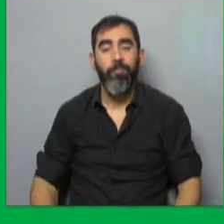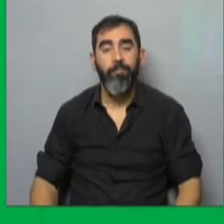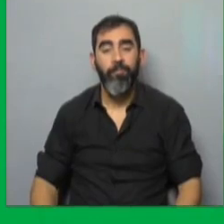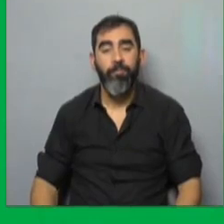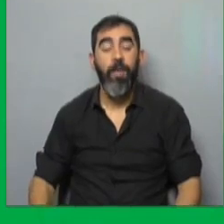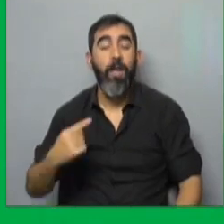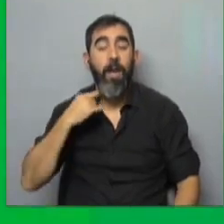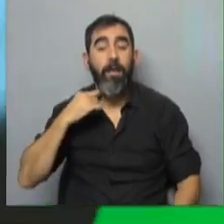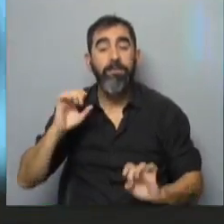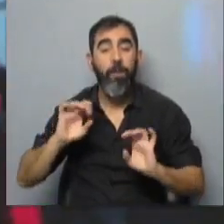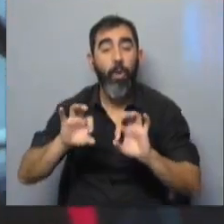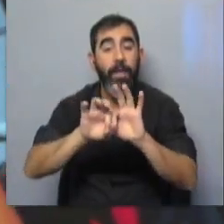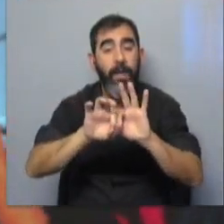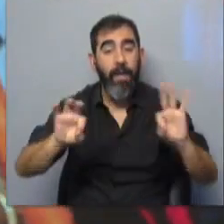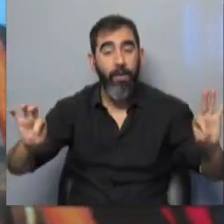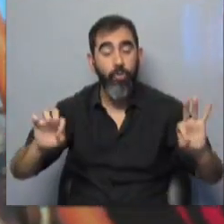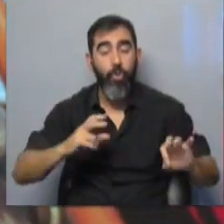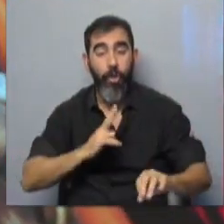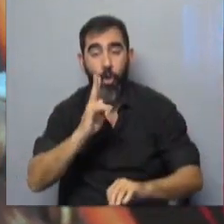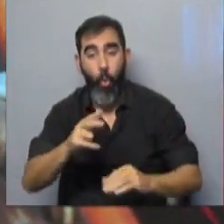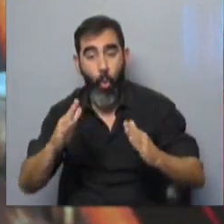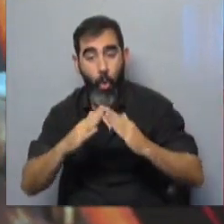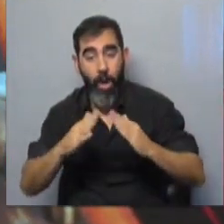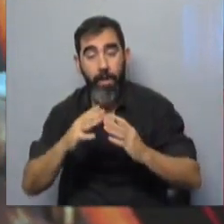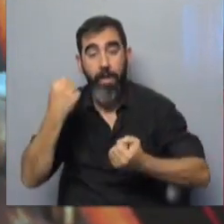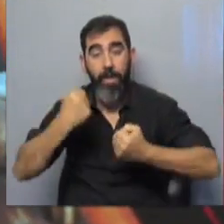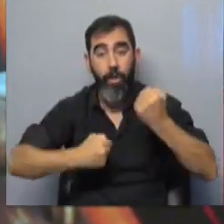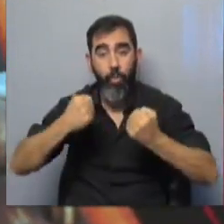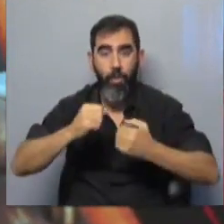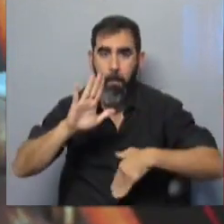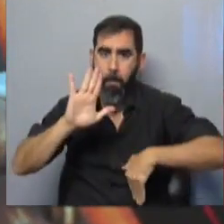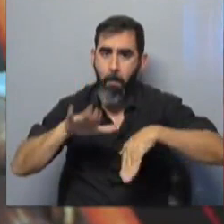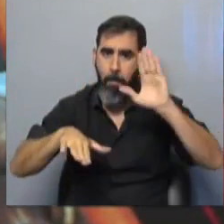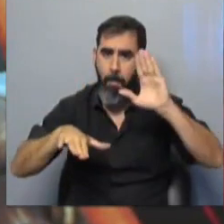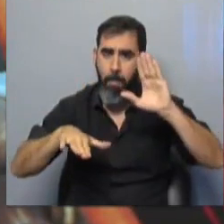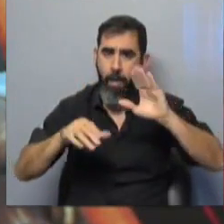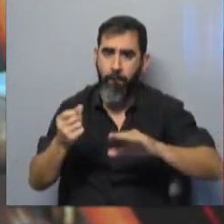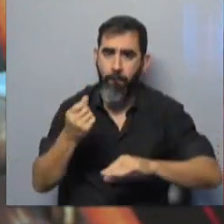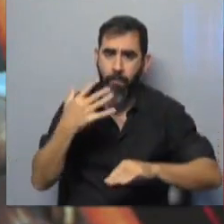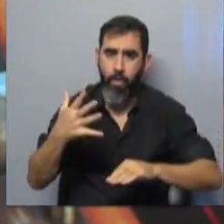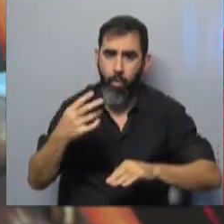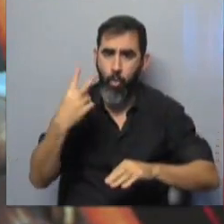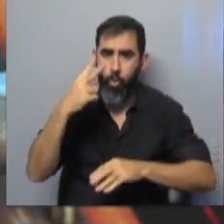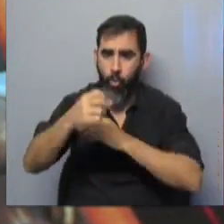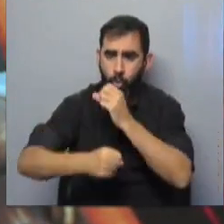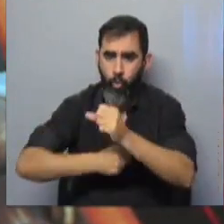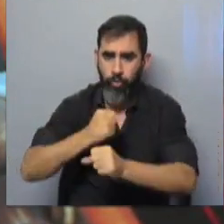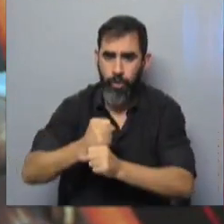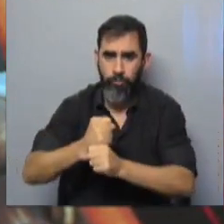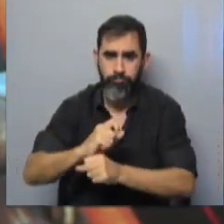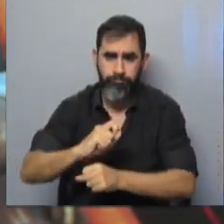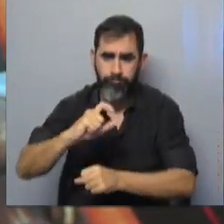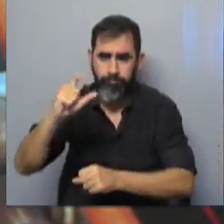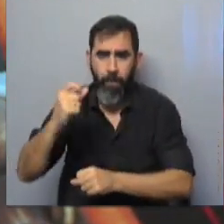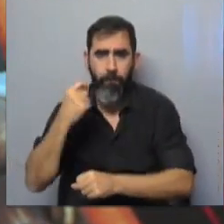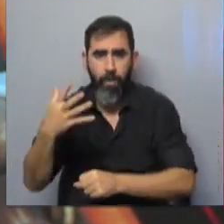El gas natural por cañería tanto para hogares como para la industria aumentó mucho más de lo esperado en los últimos dos años. El incremento en